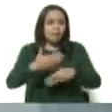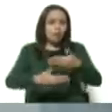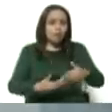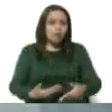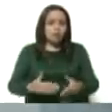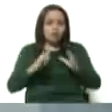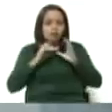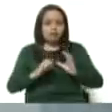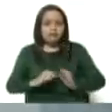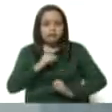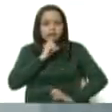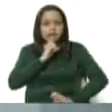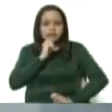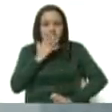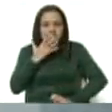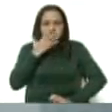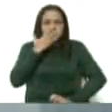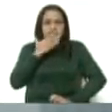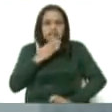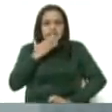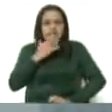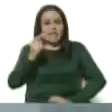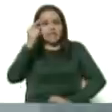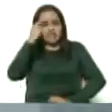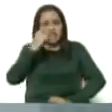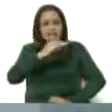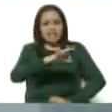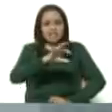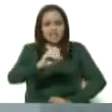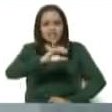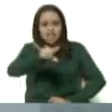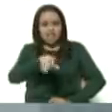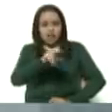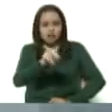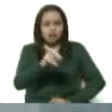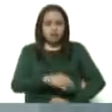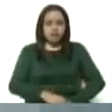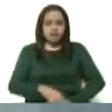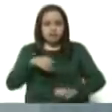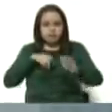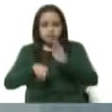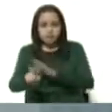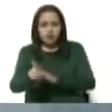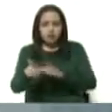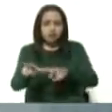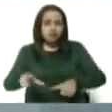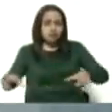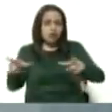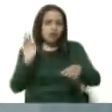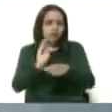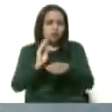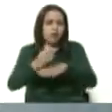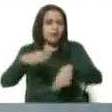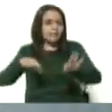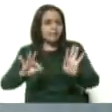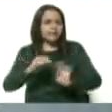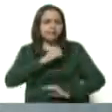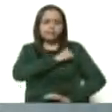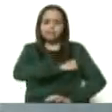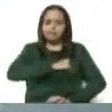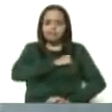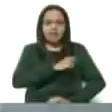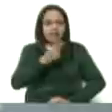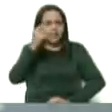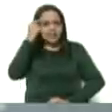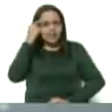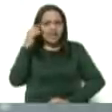funciones respiratorias. El día 30 de junio regresamos a la unidad de cuidados intensivos y lamentablemente el